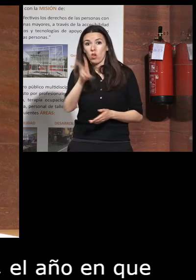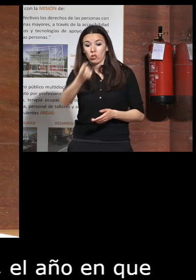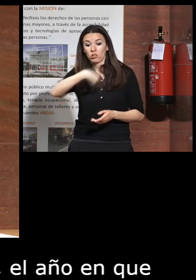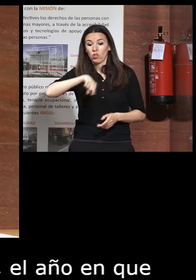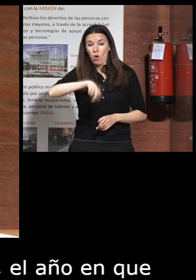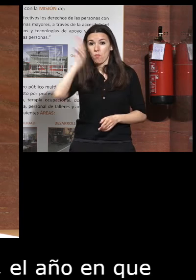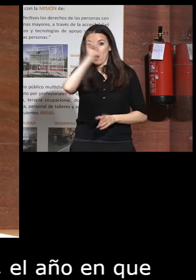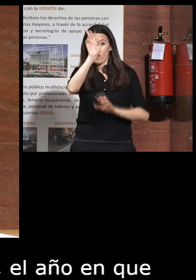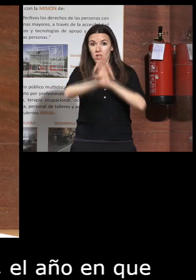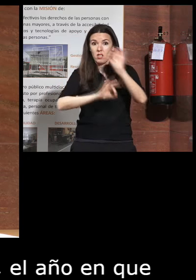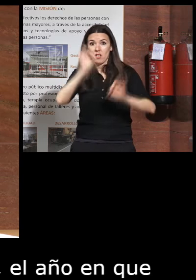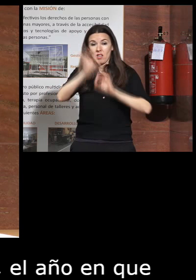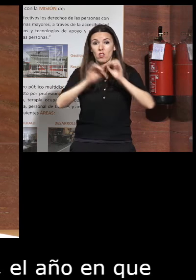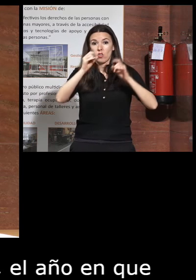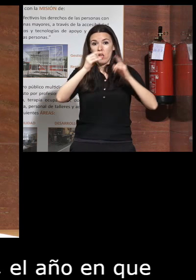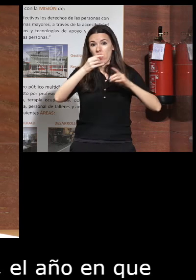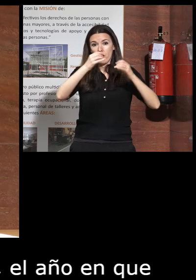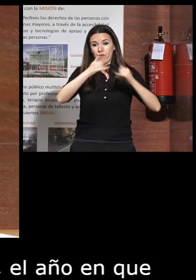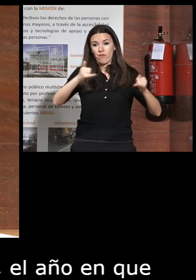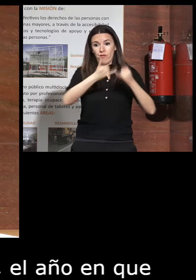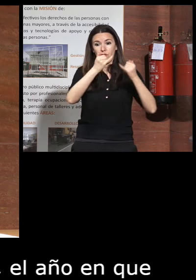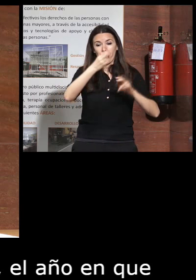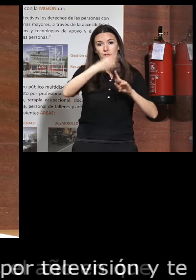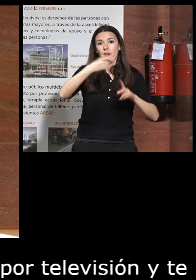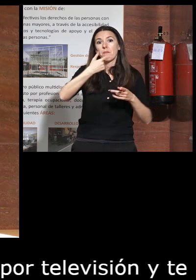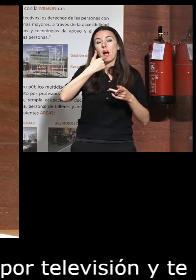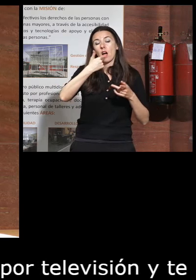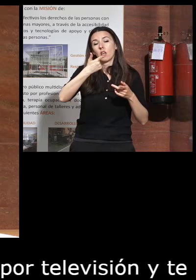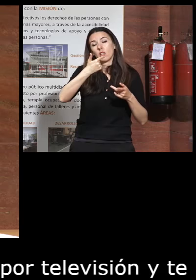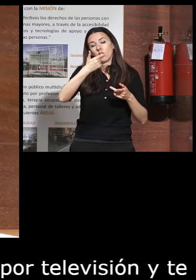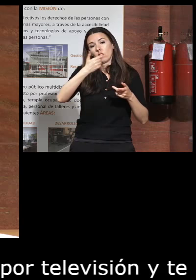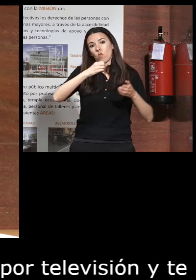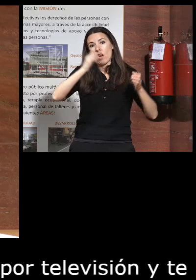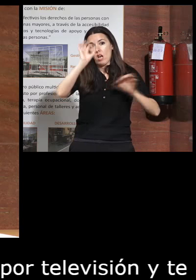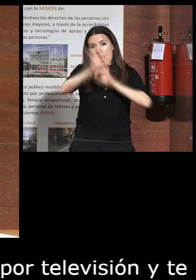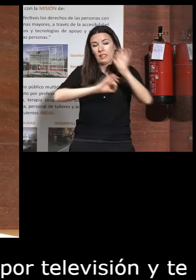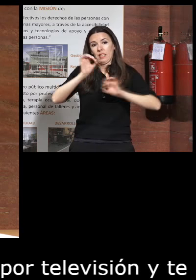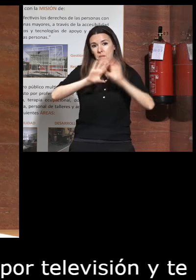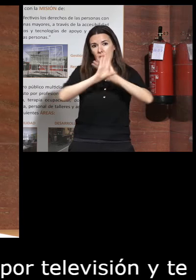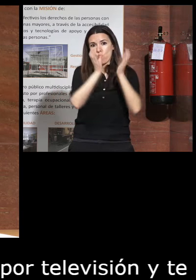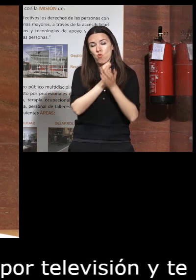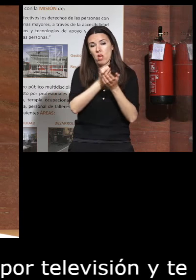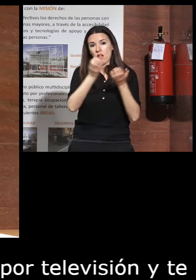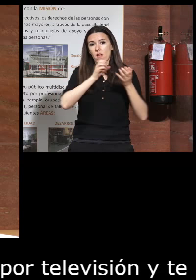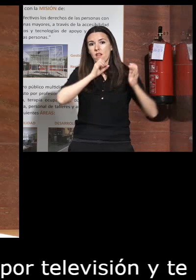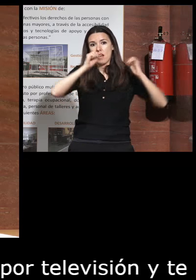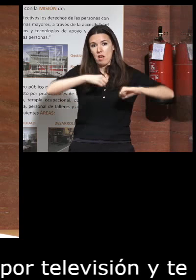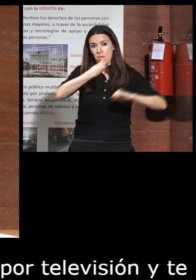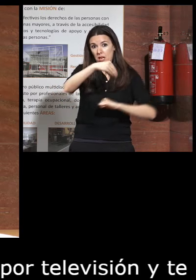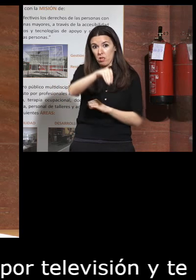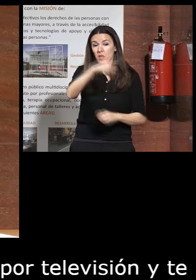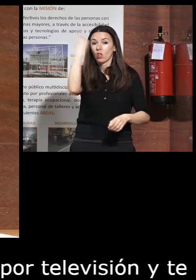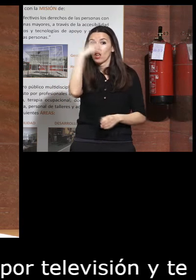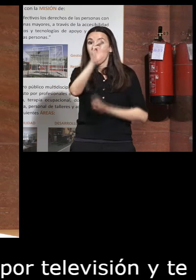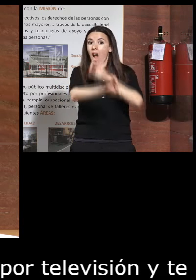aquí en Madrid en IFEMA una Asamblea Mundial de Envejecimiento y intentábamos impartir un camino y aquella asamblea ¿sabes